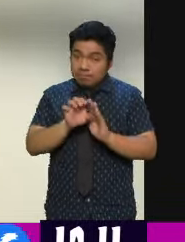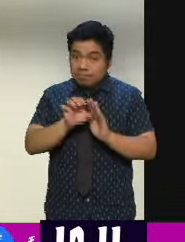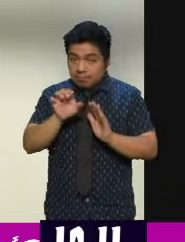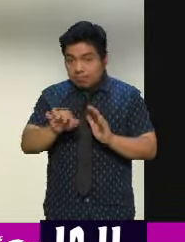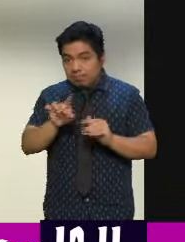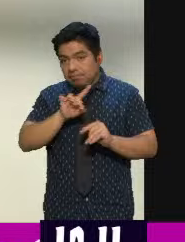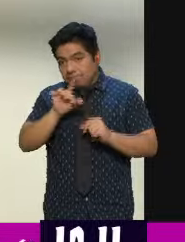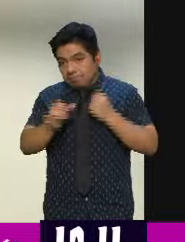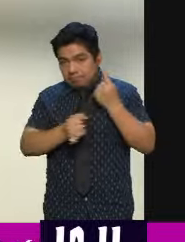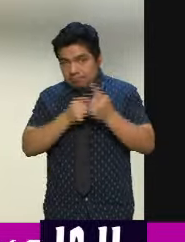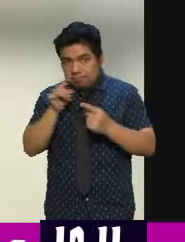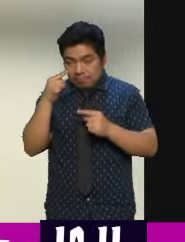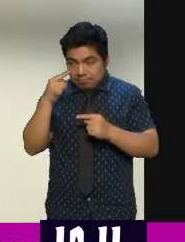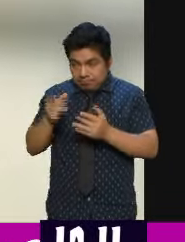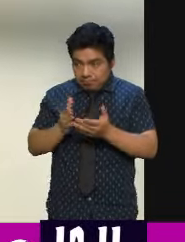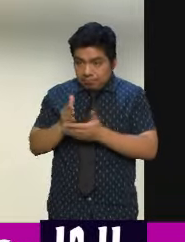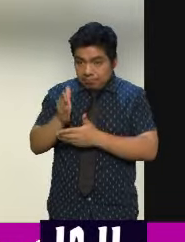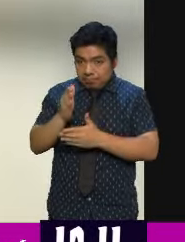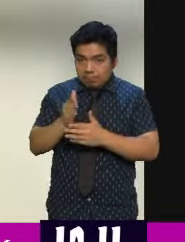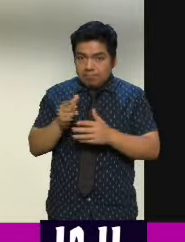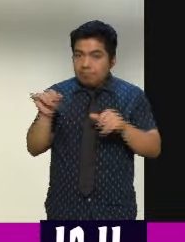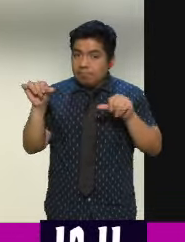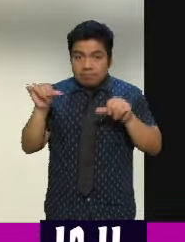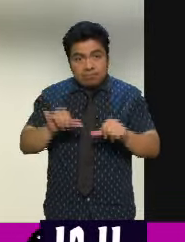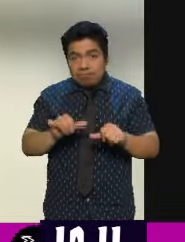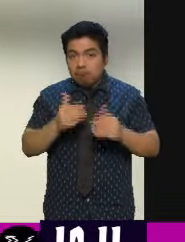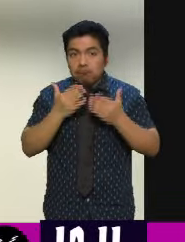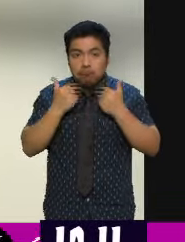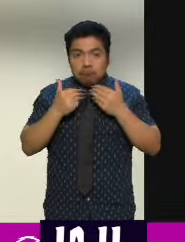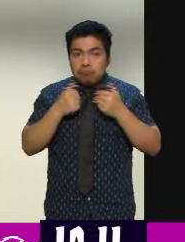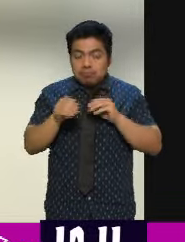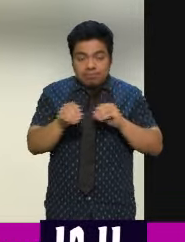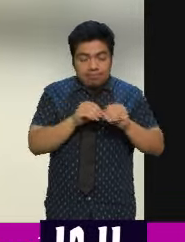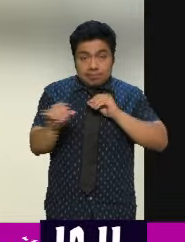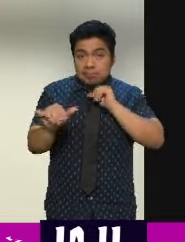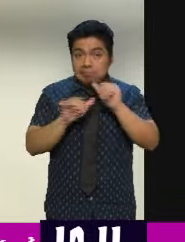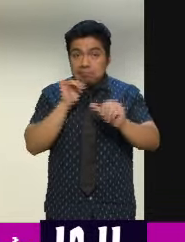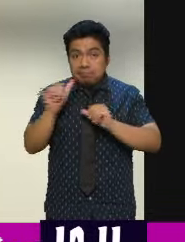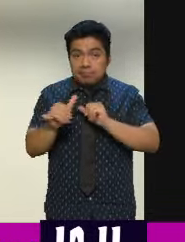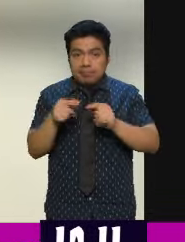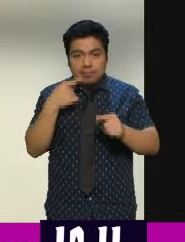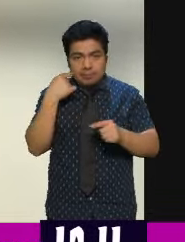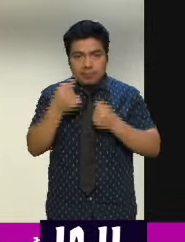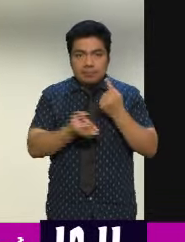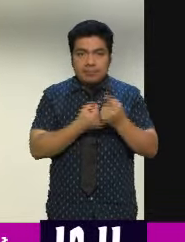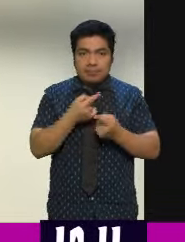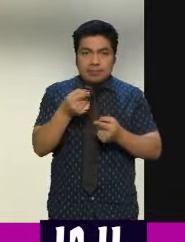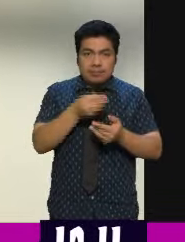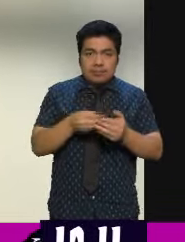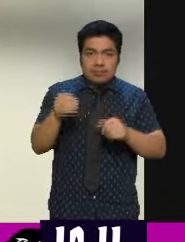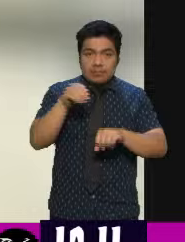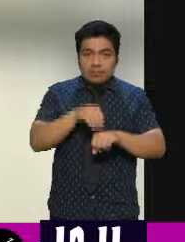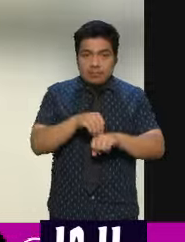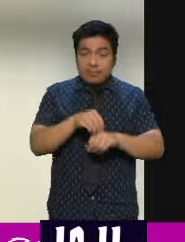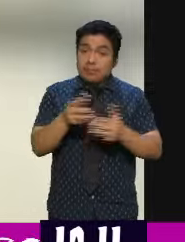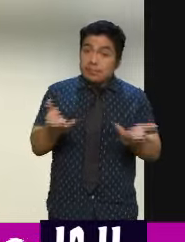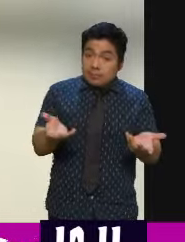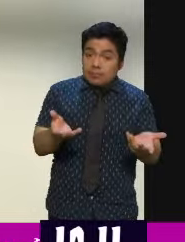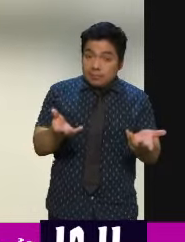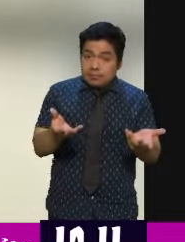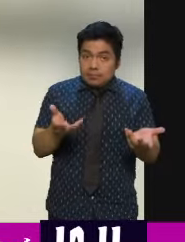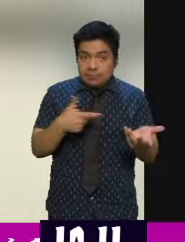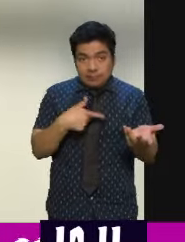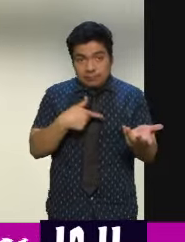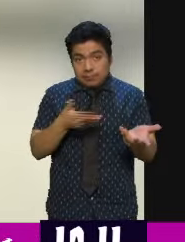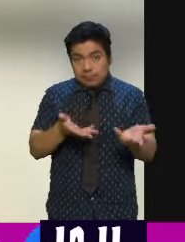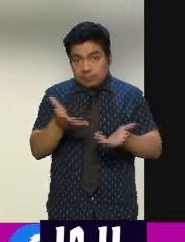alta la motivación y entonces no hay errores, o sea, no echas la flojera, pues digamos que hasta ahí